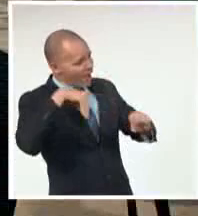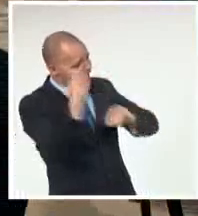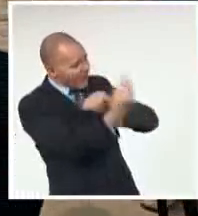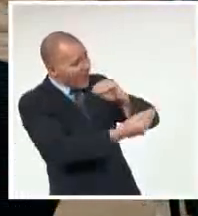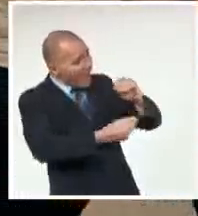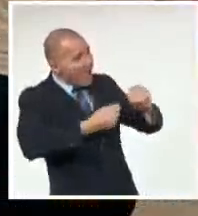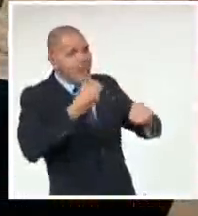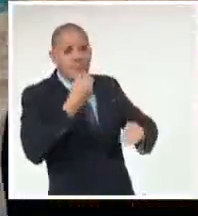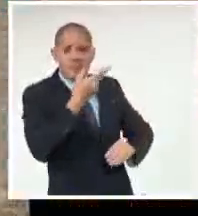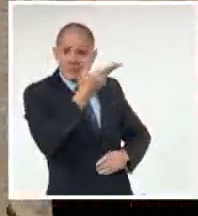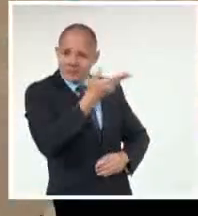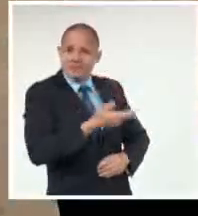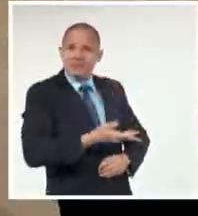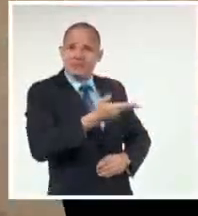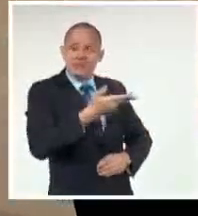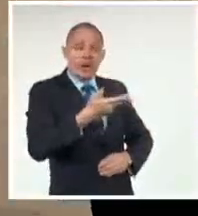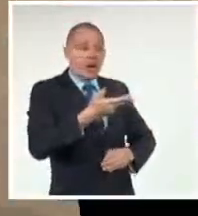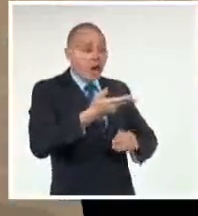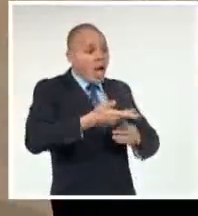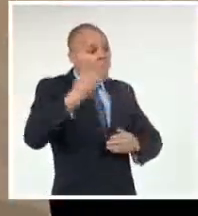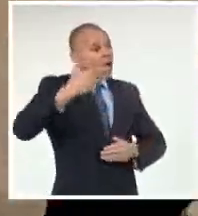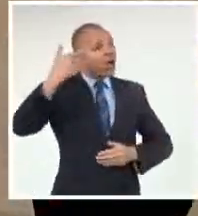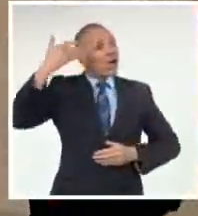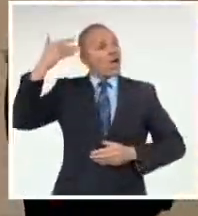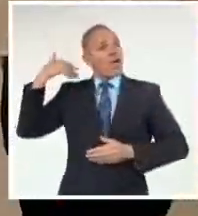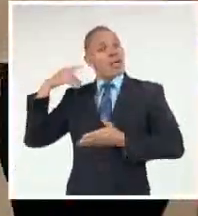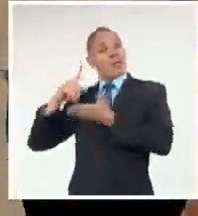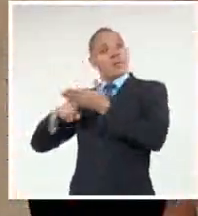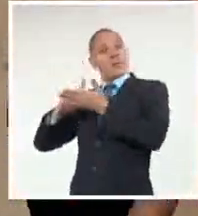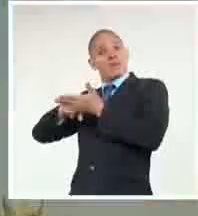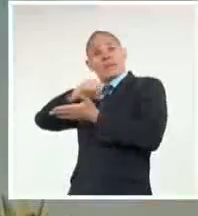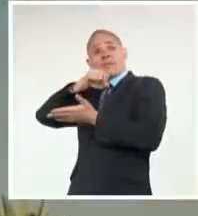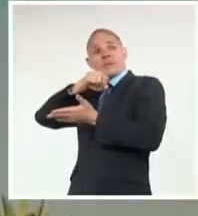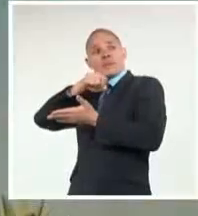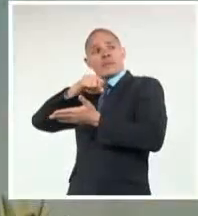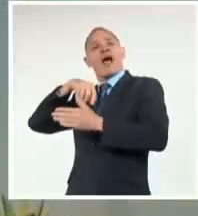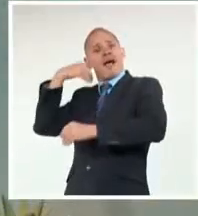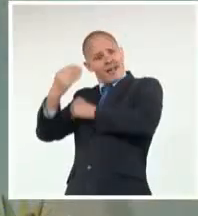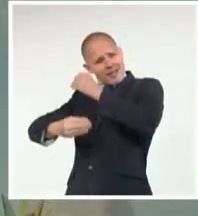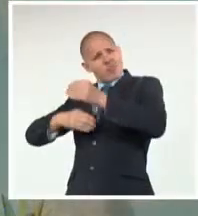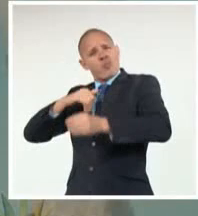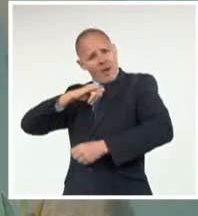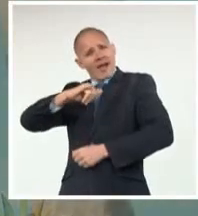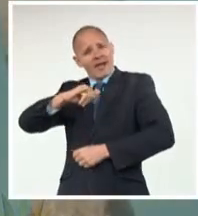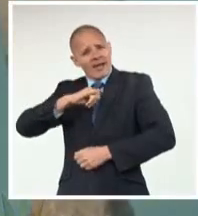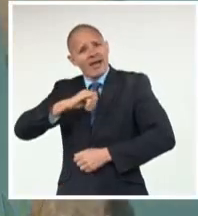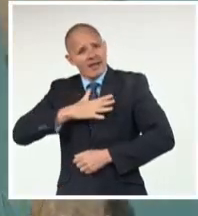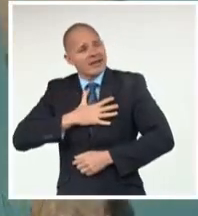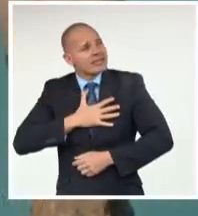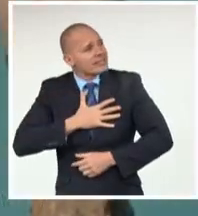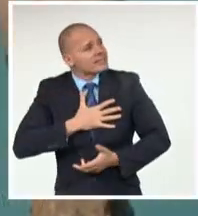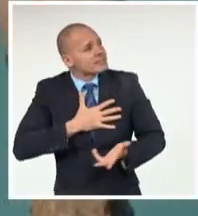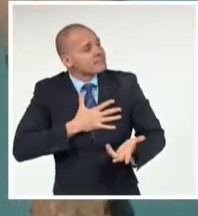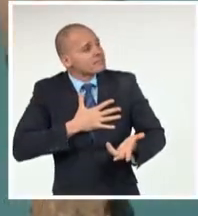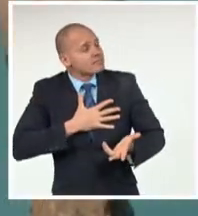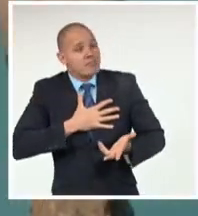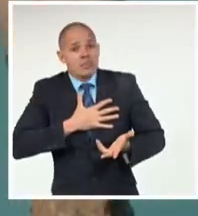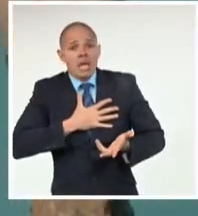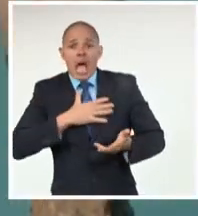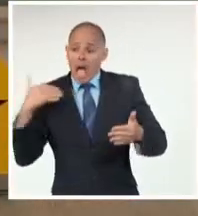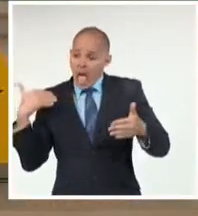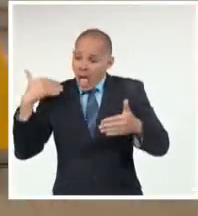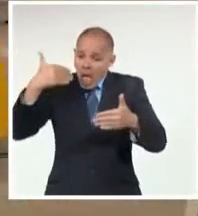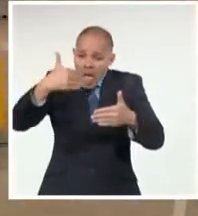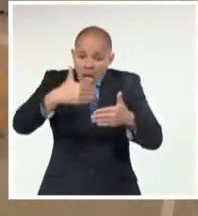Como hicieron mis padres En su tiempo Al cabo esta